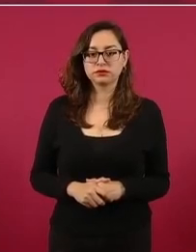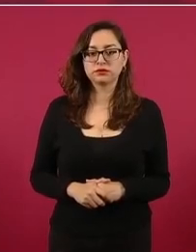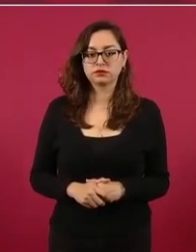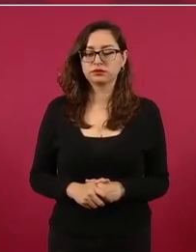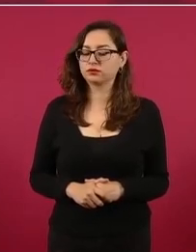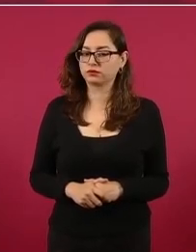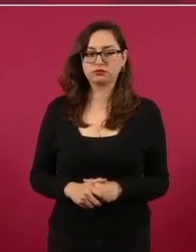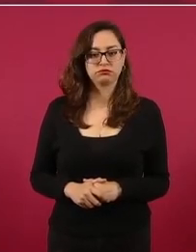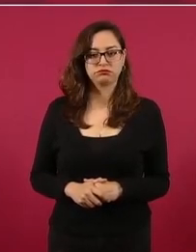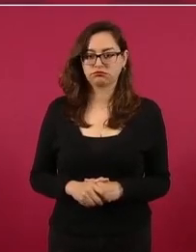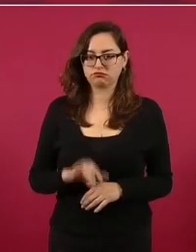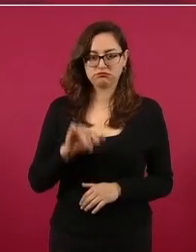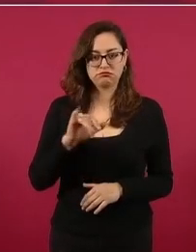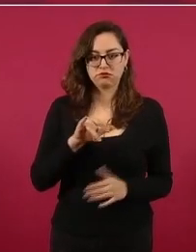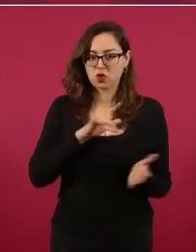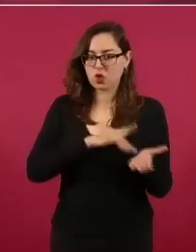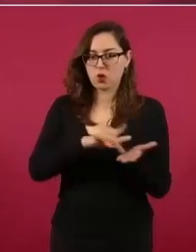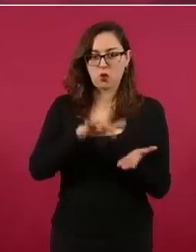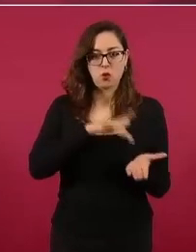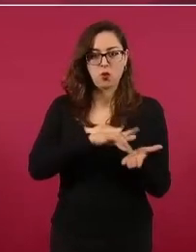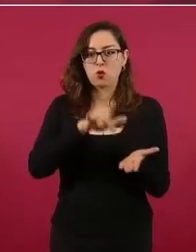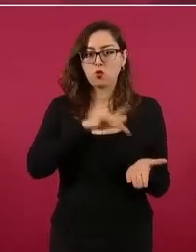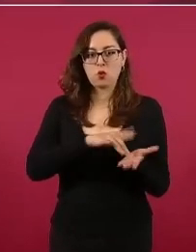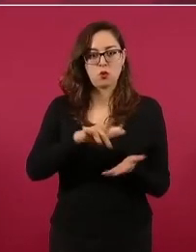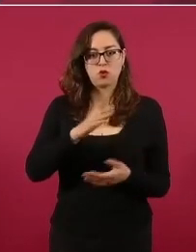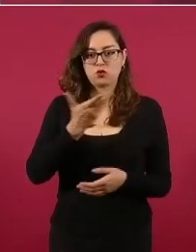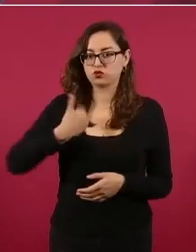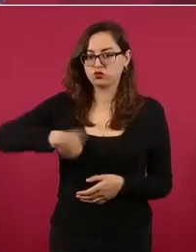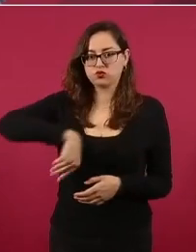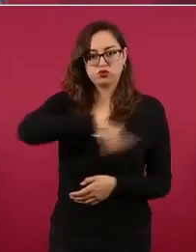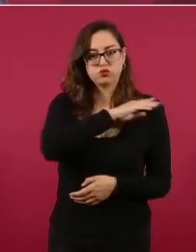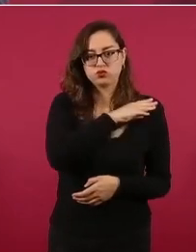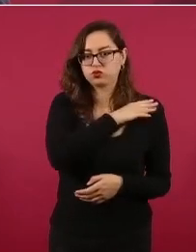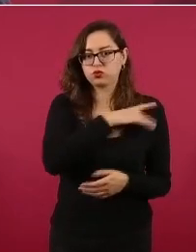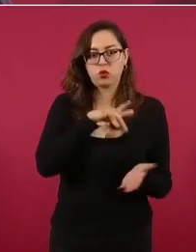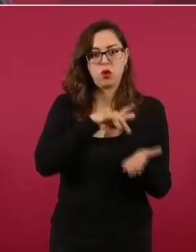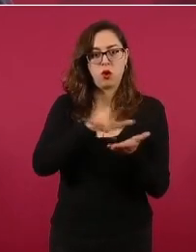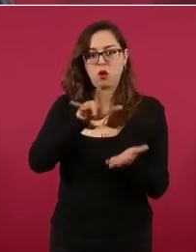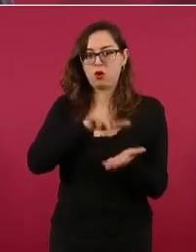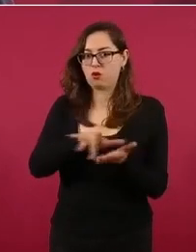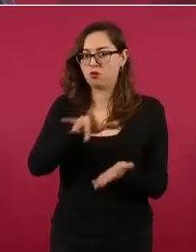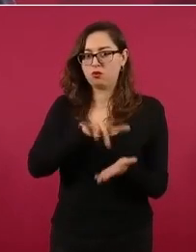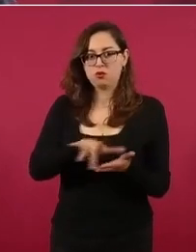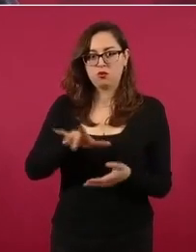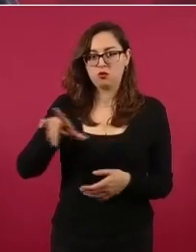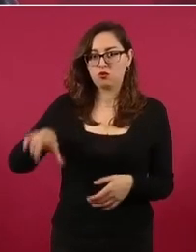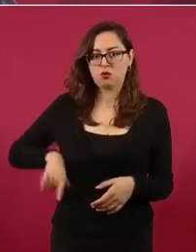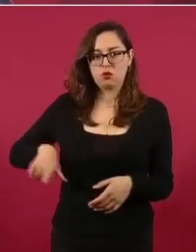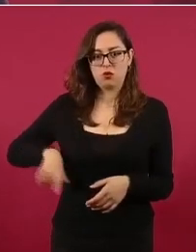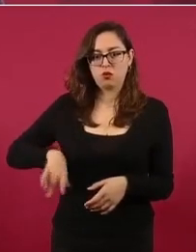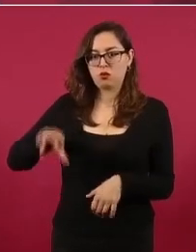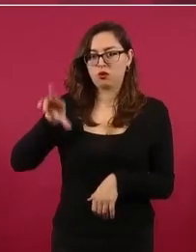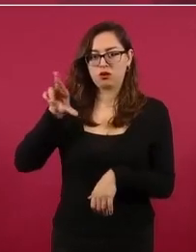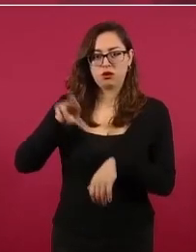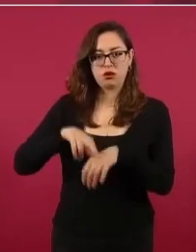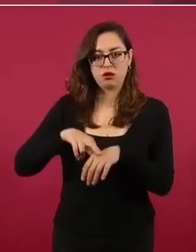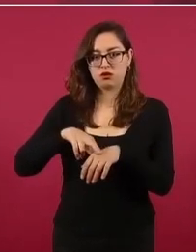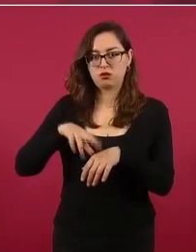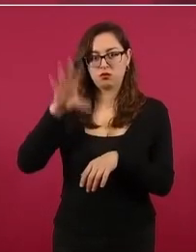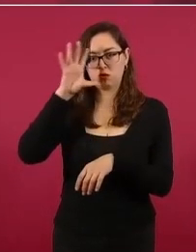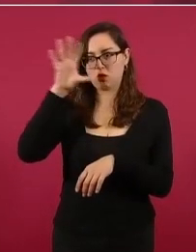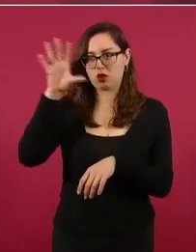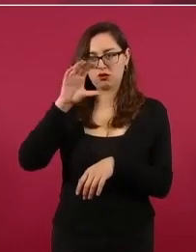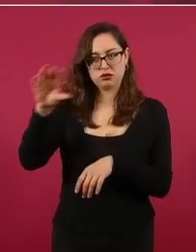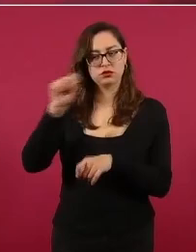total apoyo a Claudia y total apoyo al gobernador de